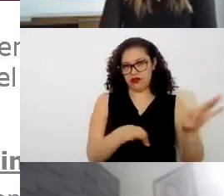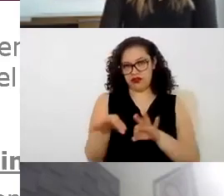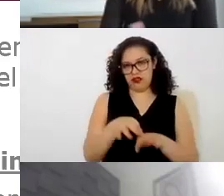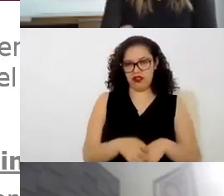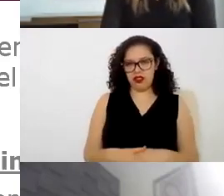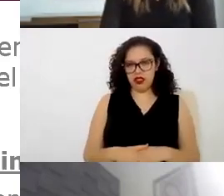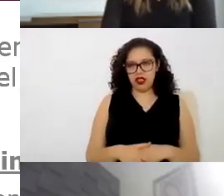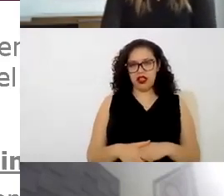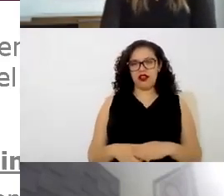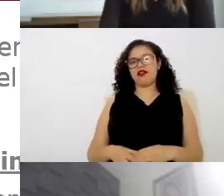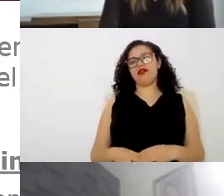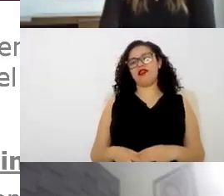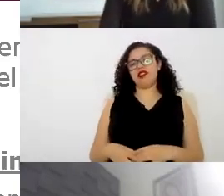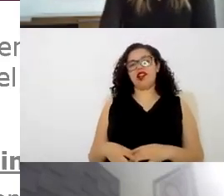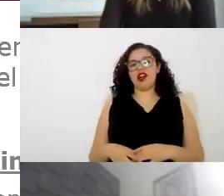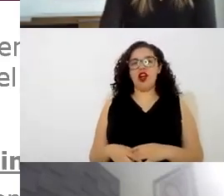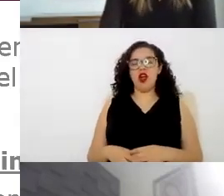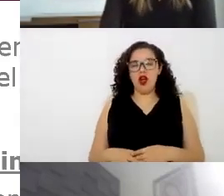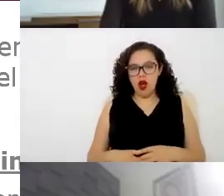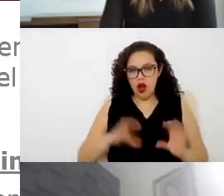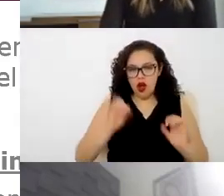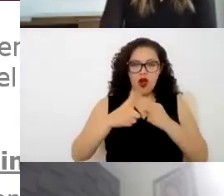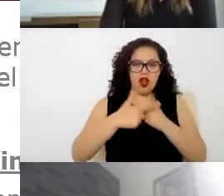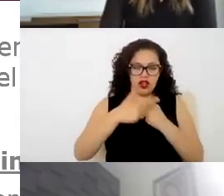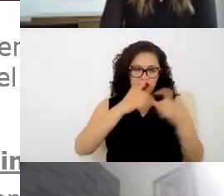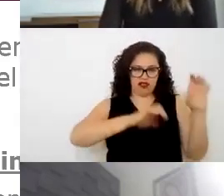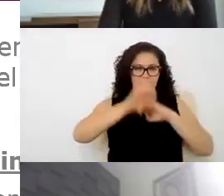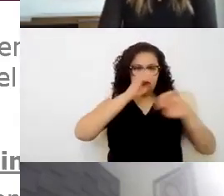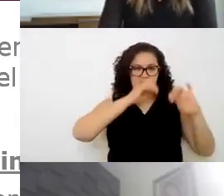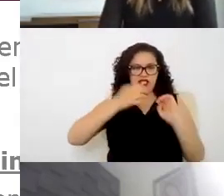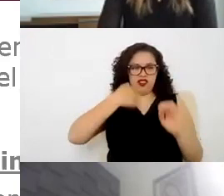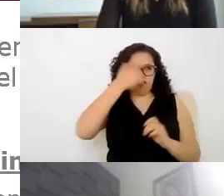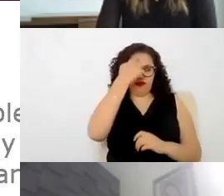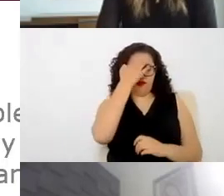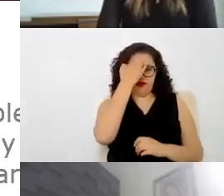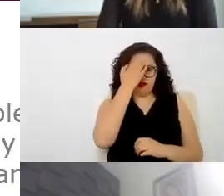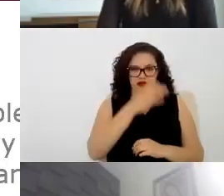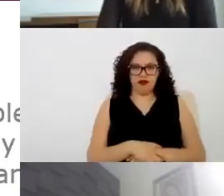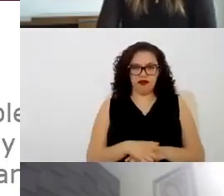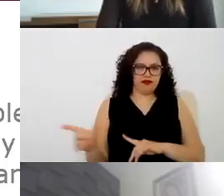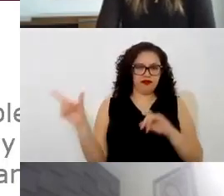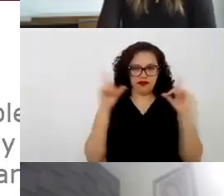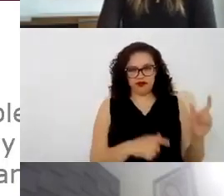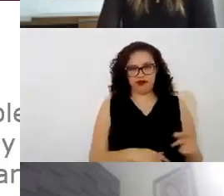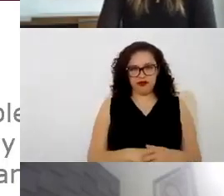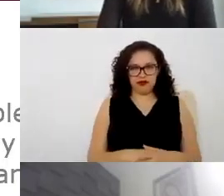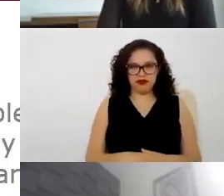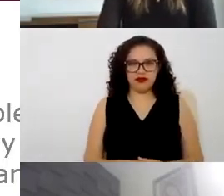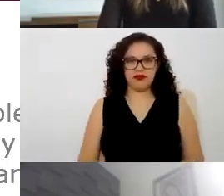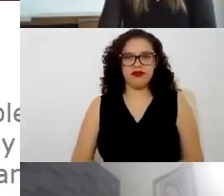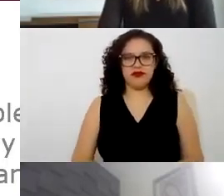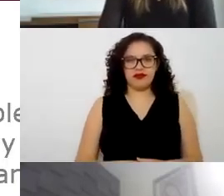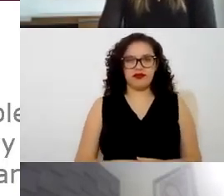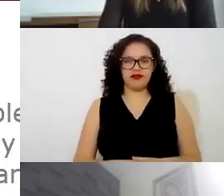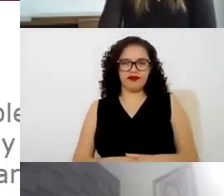que deriven de ciertas prácticas de alguna empresa y la siguiente por favor muchas